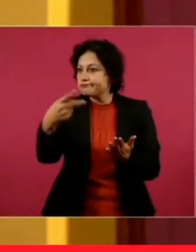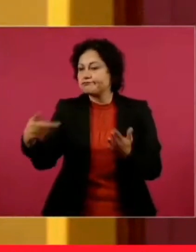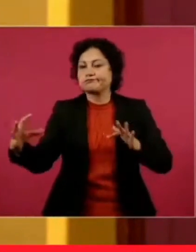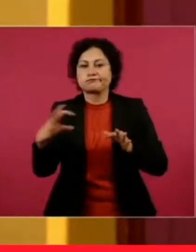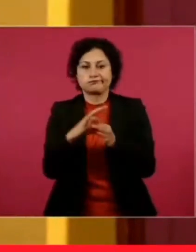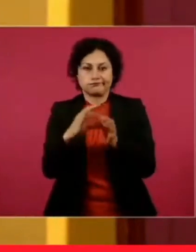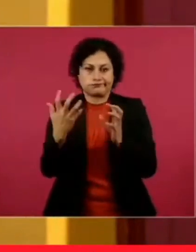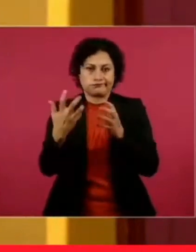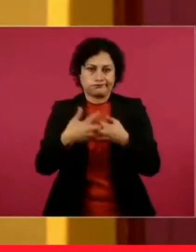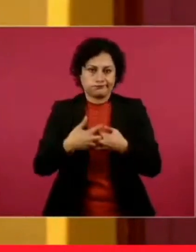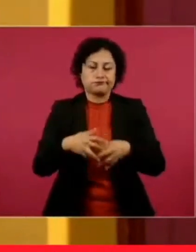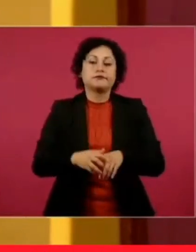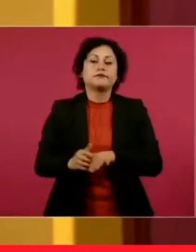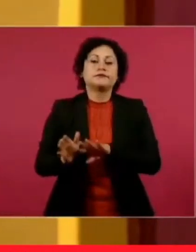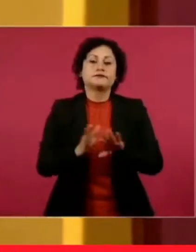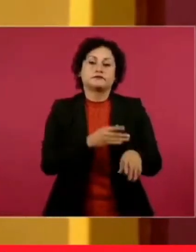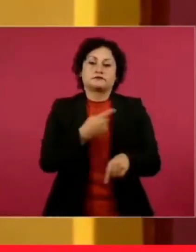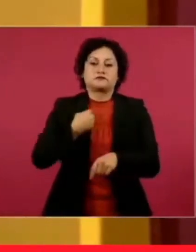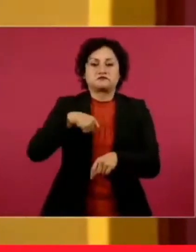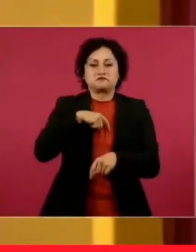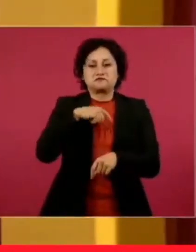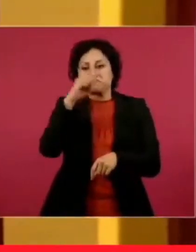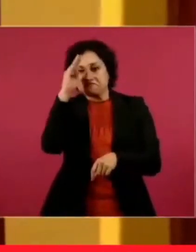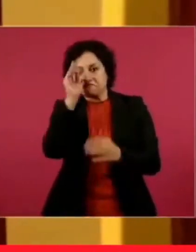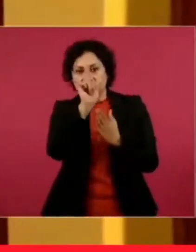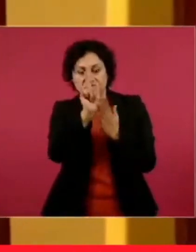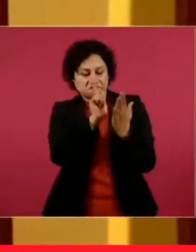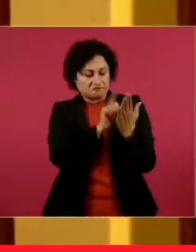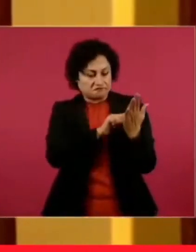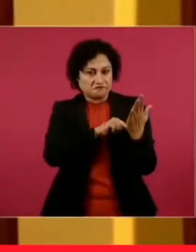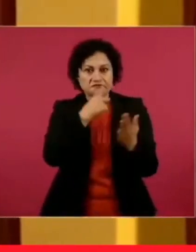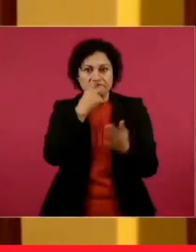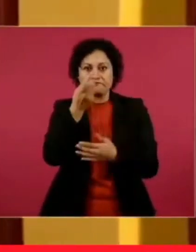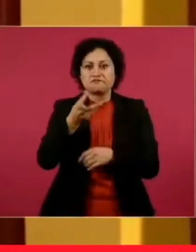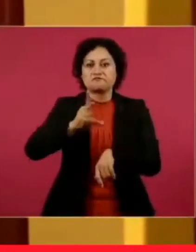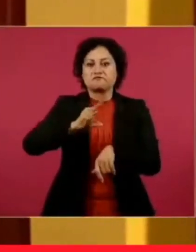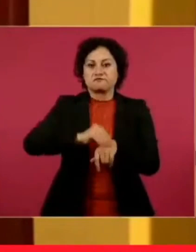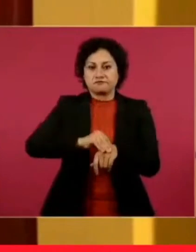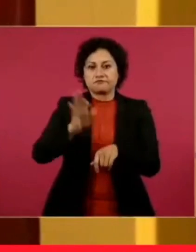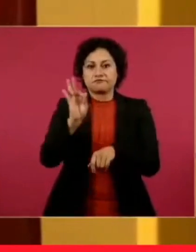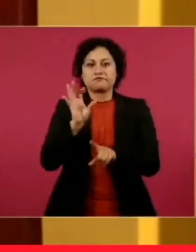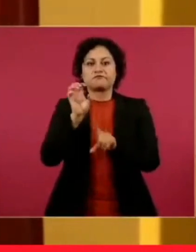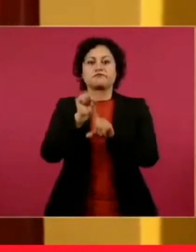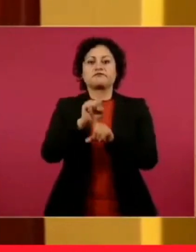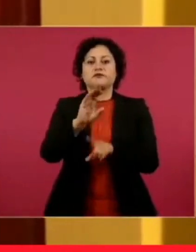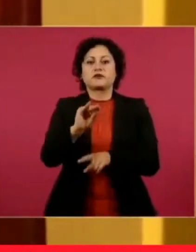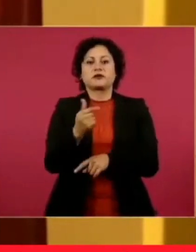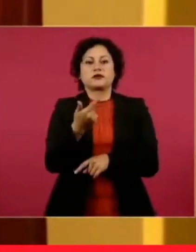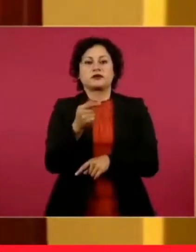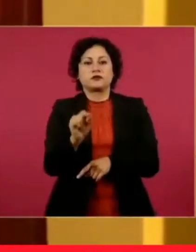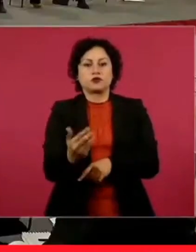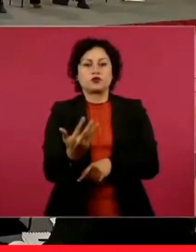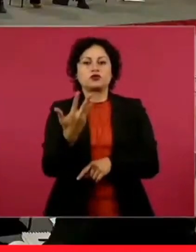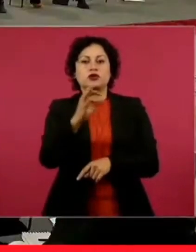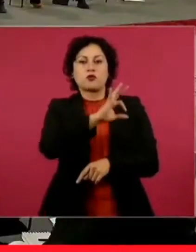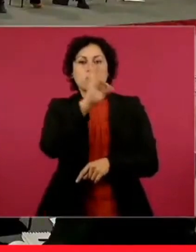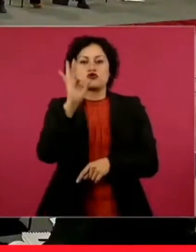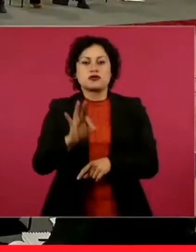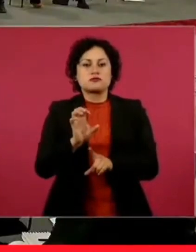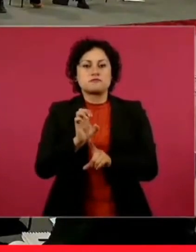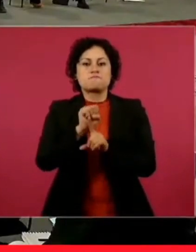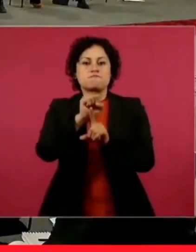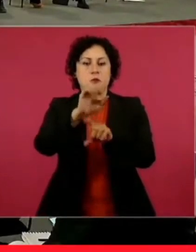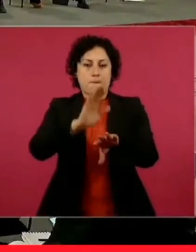los nuevos montos se podrá poder acceder hasta el 97.5% de la oferta y vivienda que existe hoy en día.